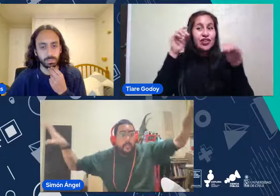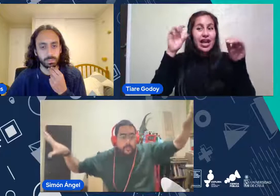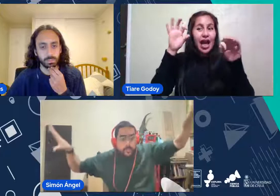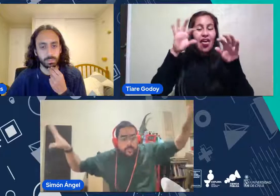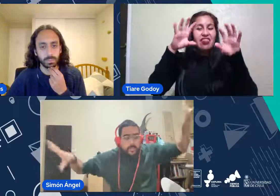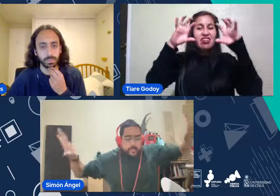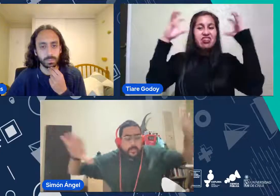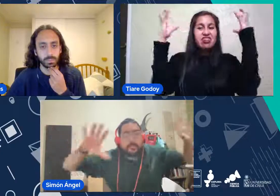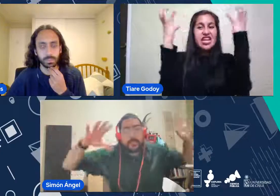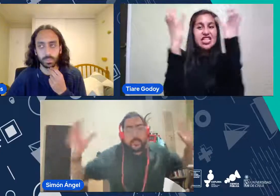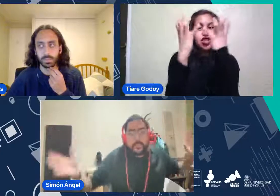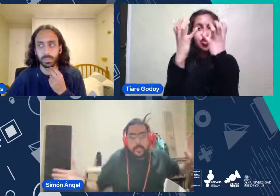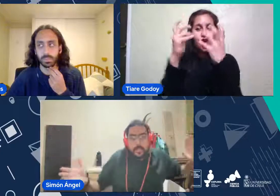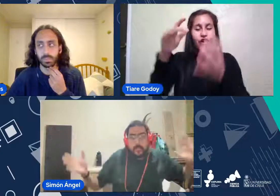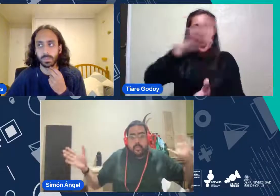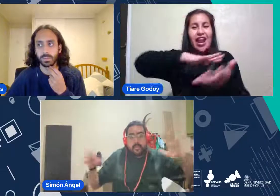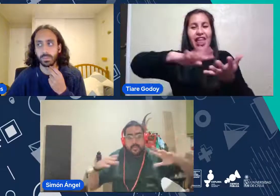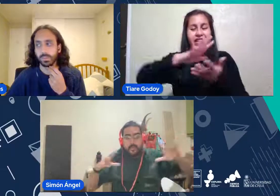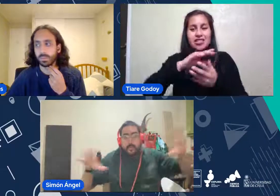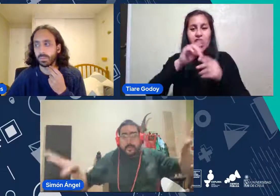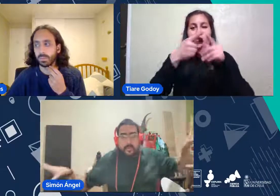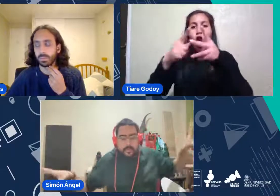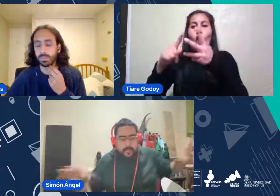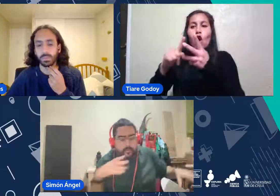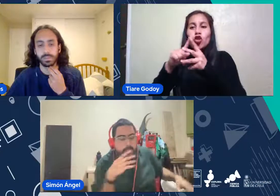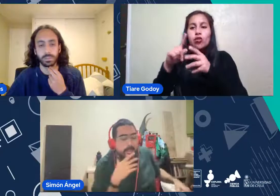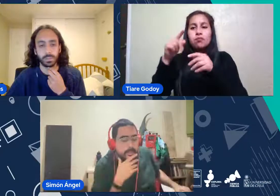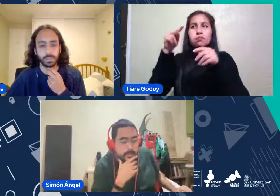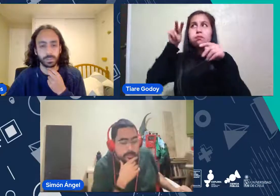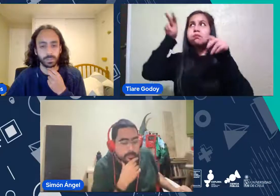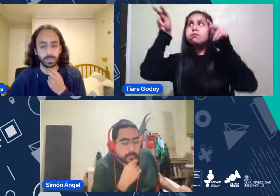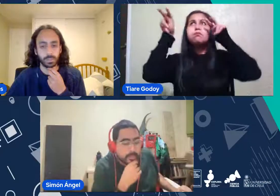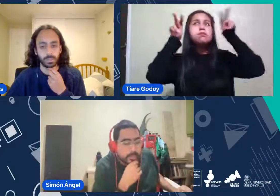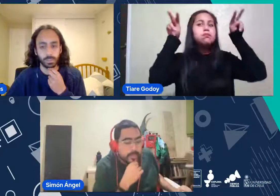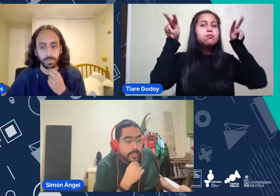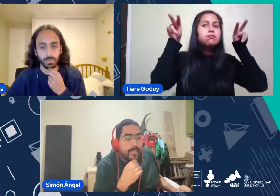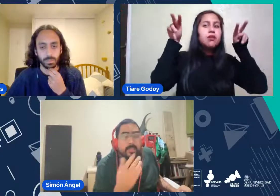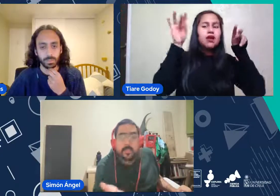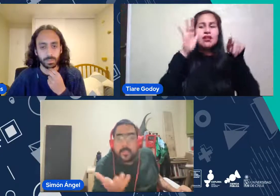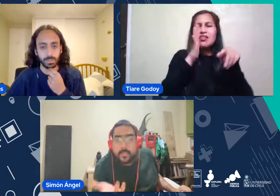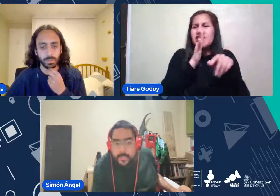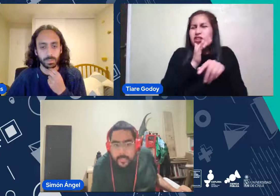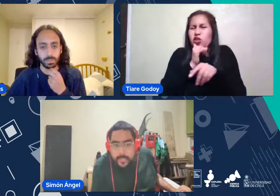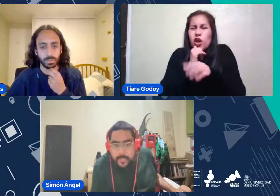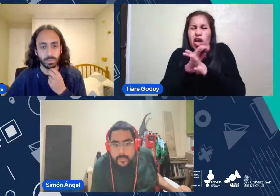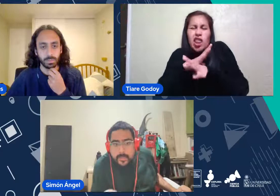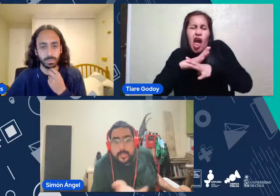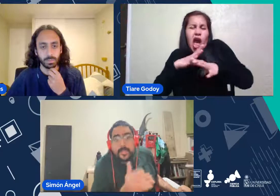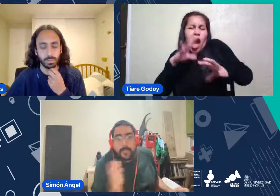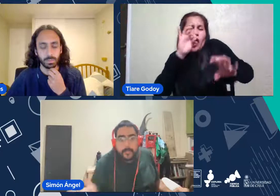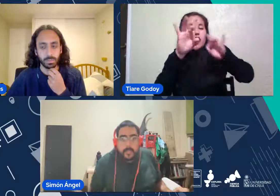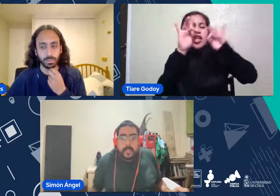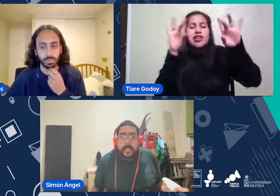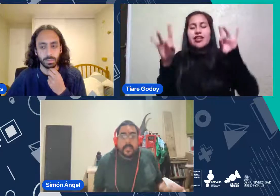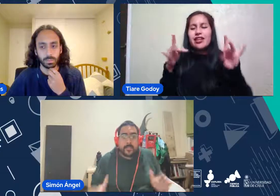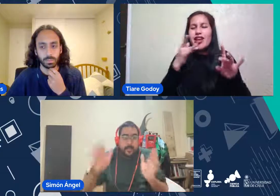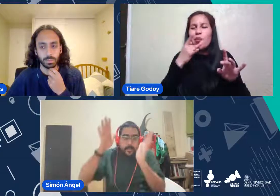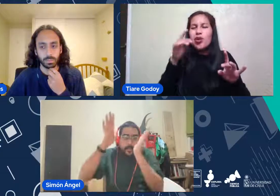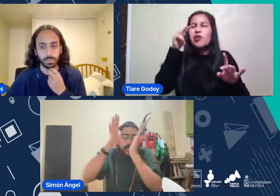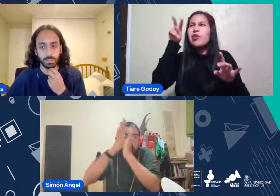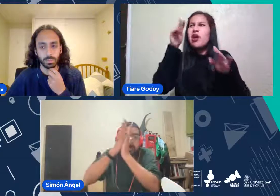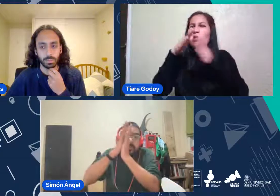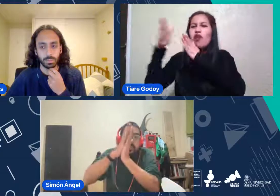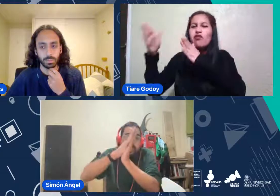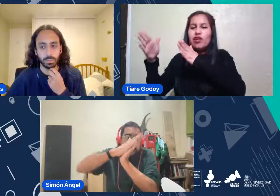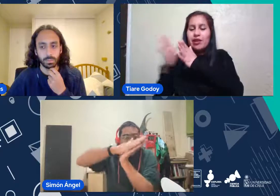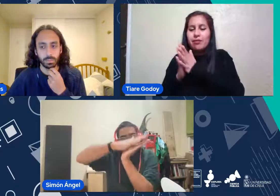No Vemos Tantas Estrellas Porque Estaríamos Mirando Hacia Afuera Del Disco Eso Nos Indica Que La Mayoría De Las Estrellas De